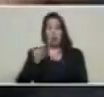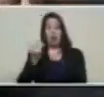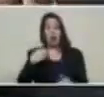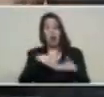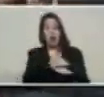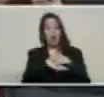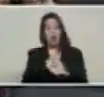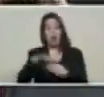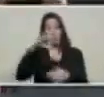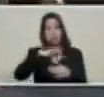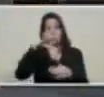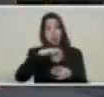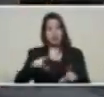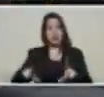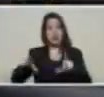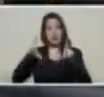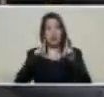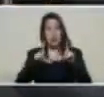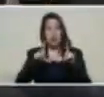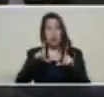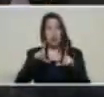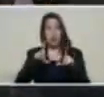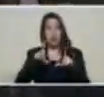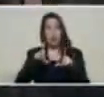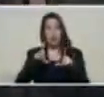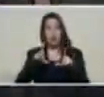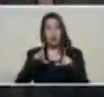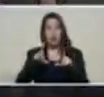respaldado por el petróleo venezolano.